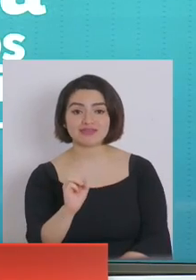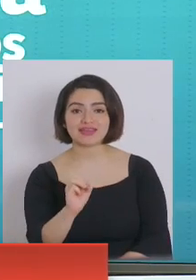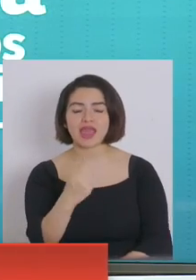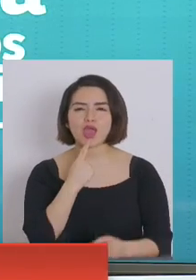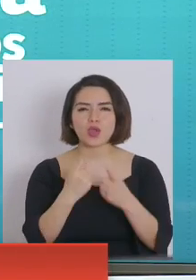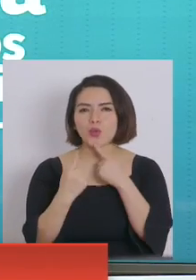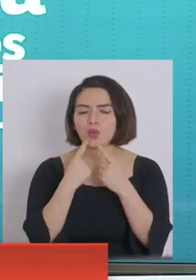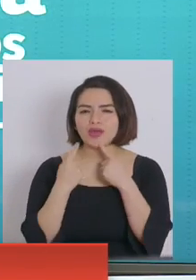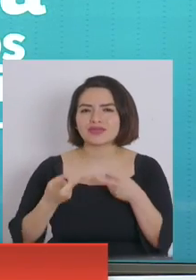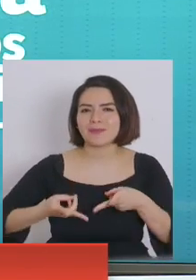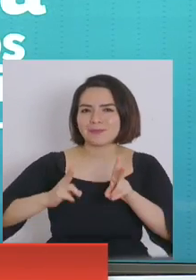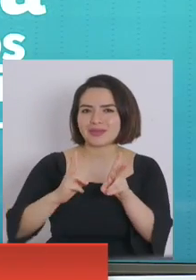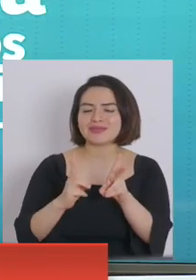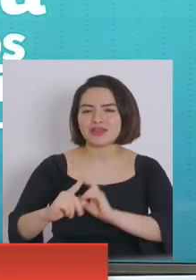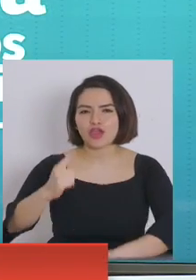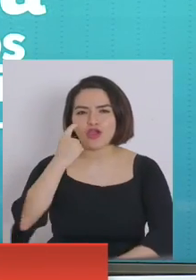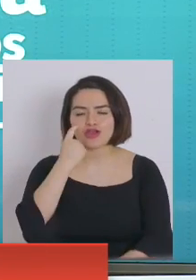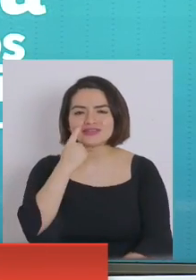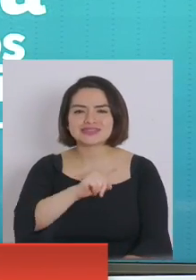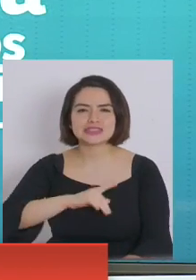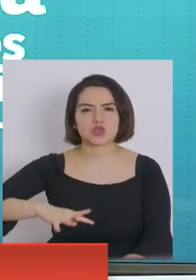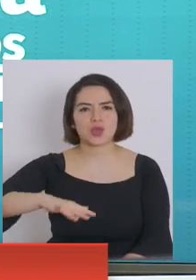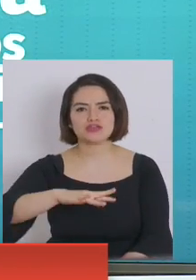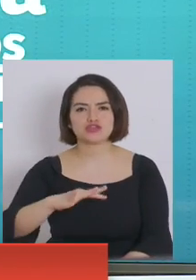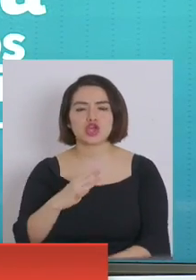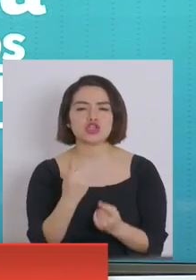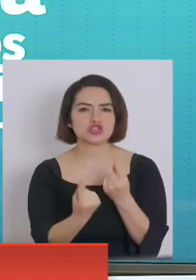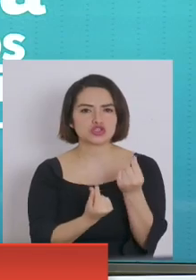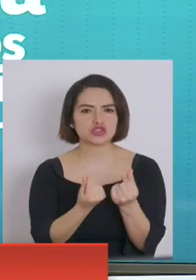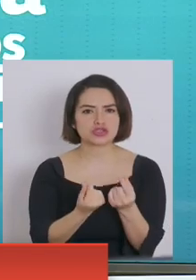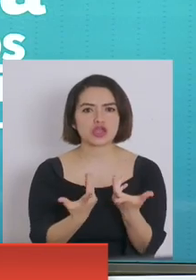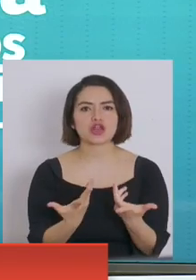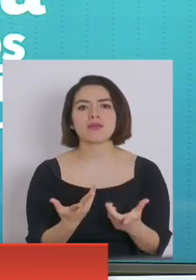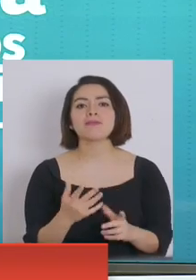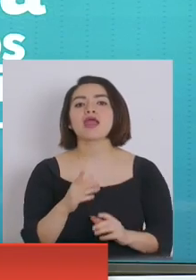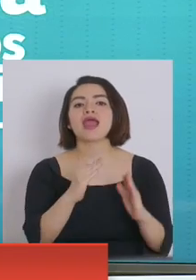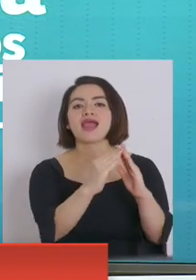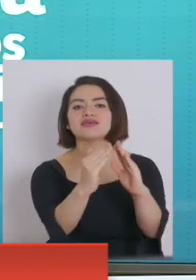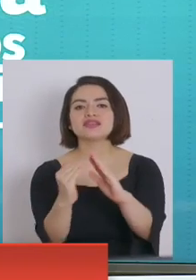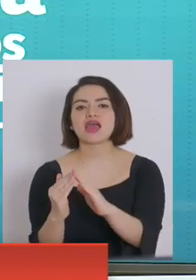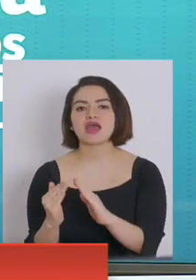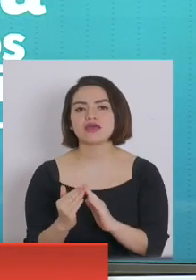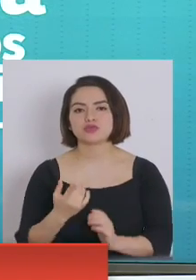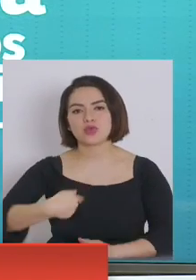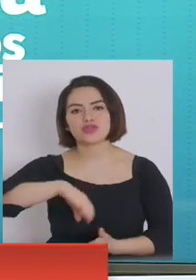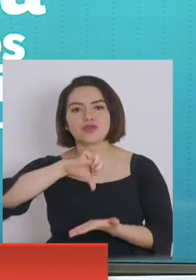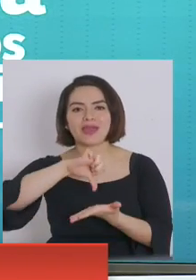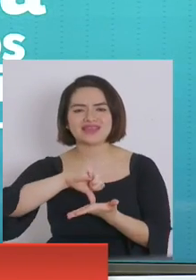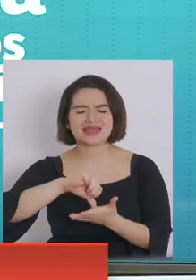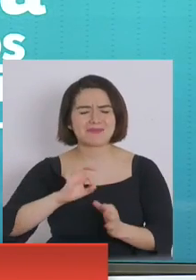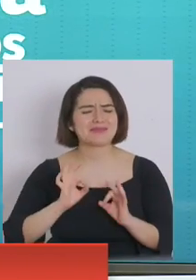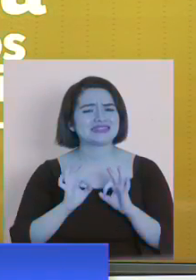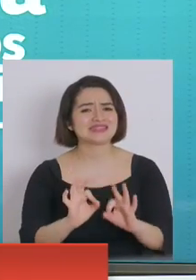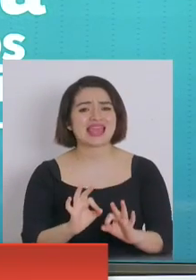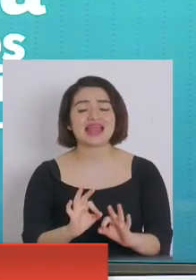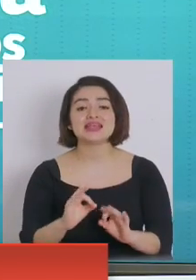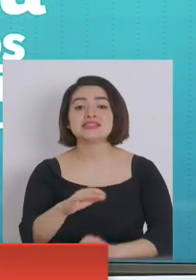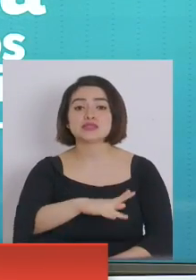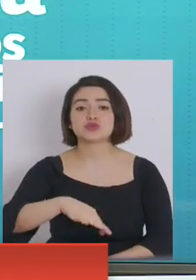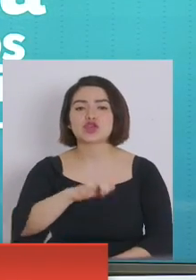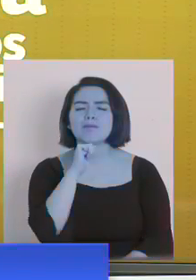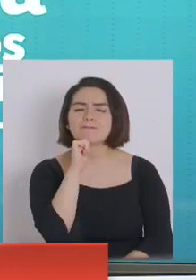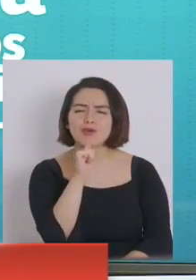encuesta que nos permite conocer la situación socioeconómica de los hogares de nuestro país, especialmente aquellos en situación de pobreza.